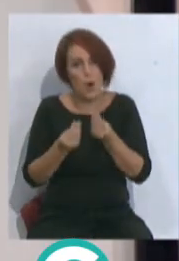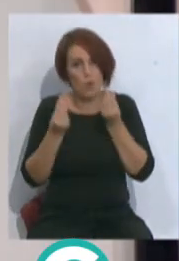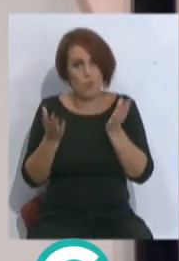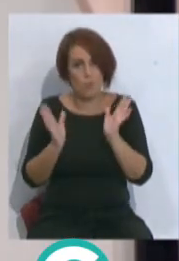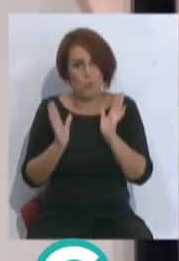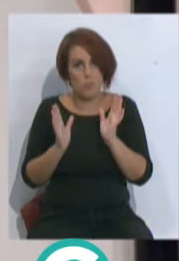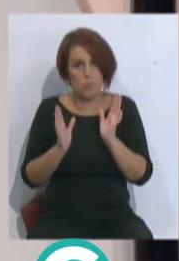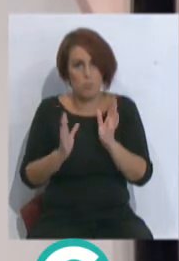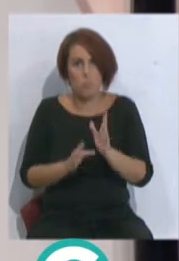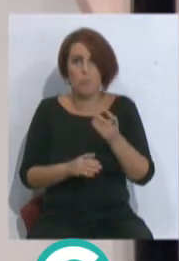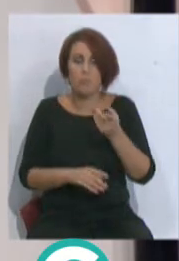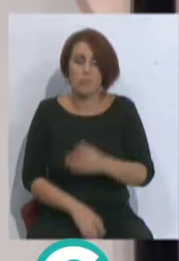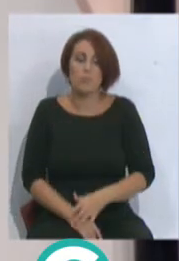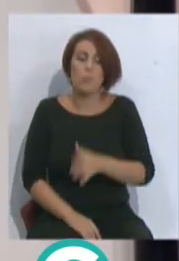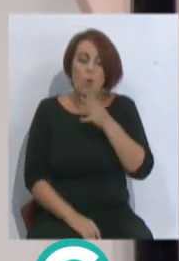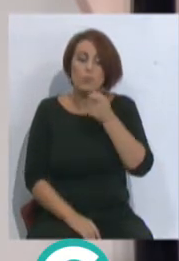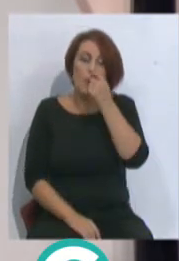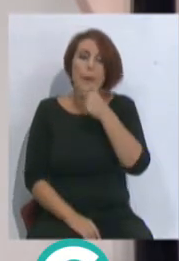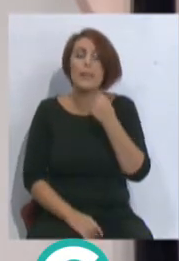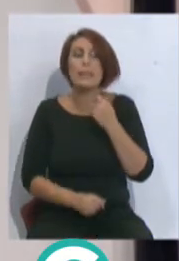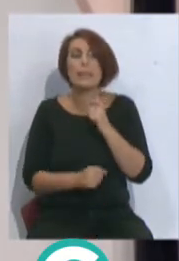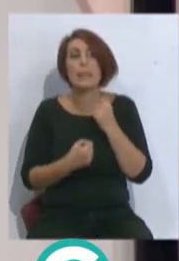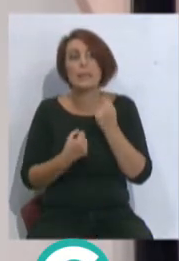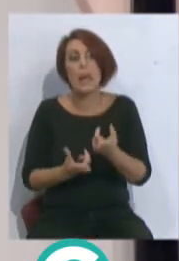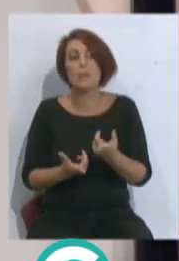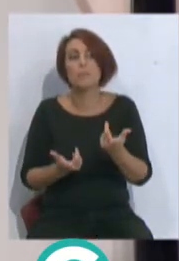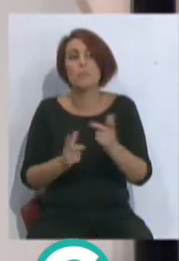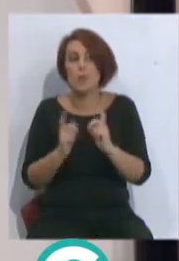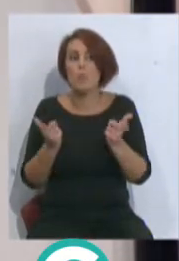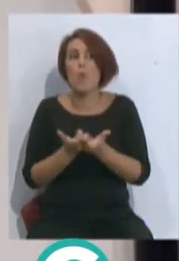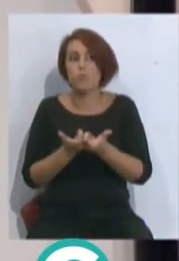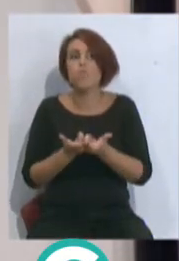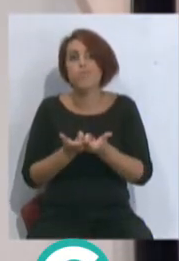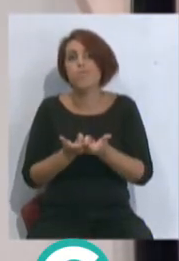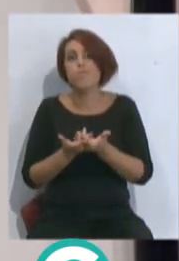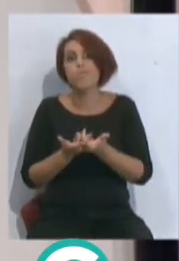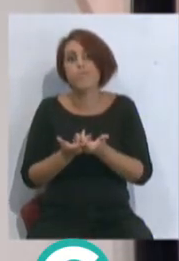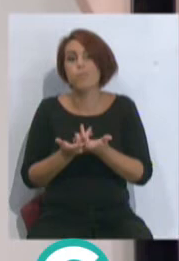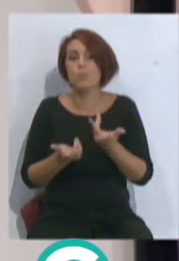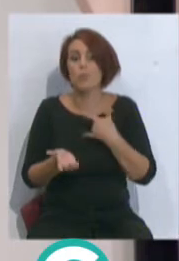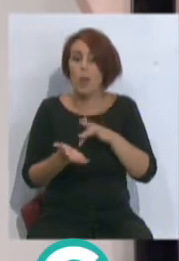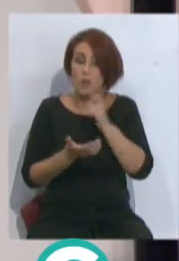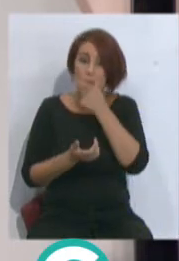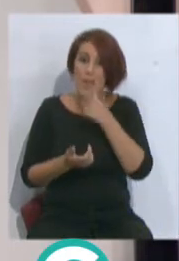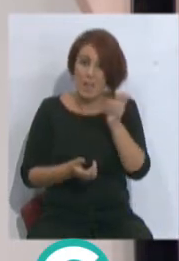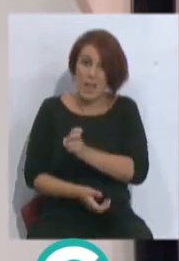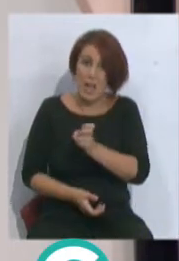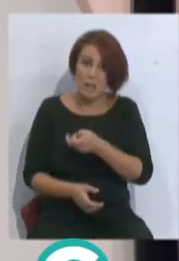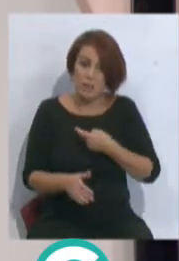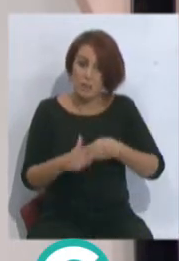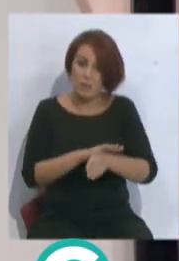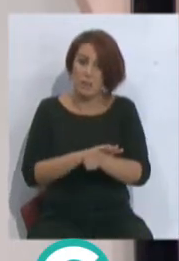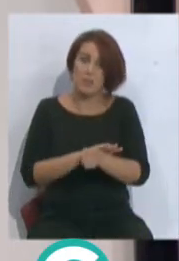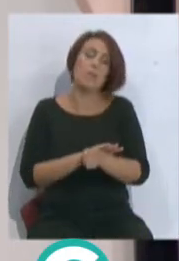jugará más, mejor, porque José Mari le da mucho al equipo. Y creo que cuando llegue José Mari, y se incorpore José Mari y